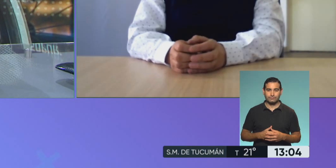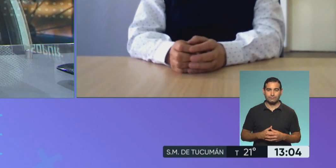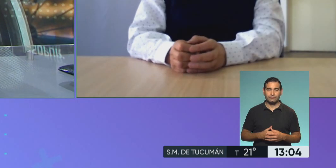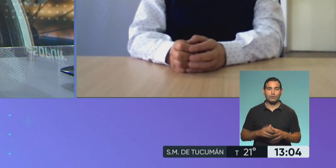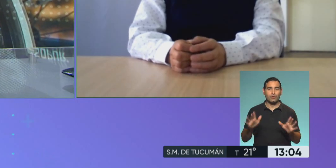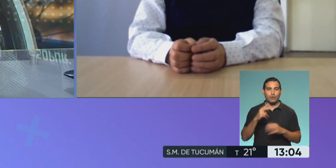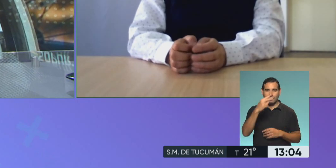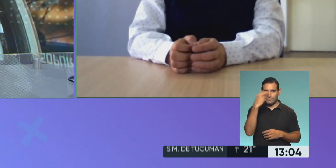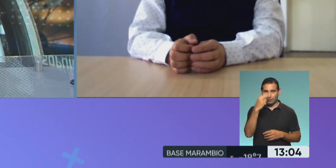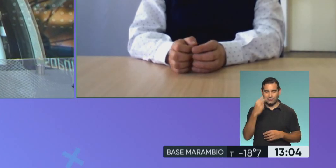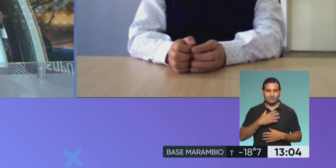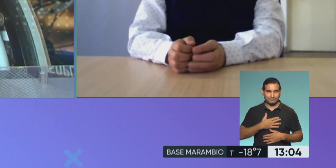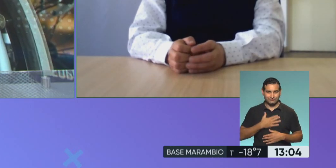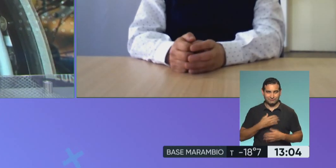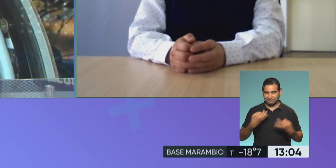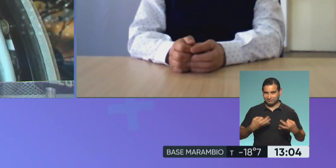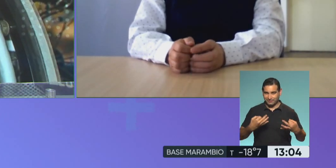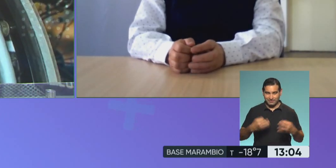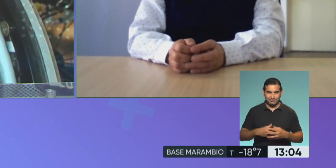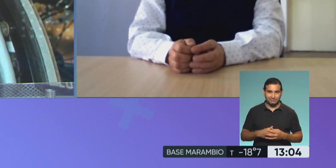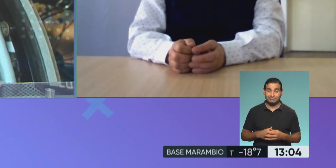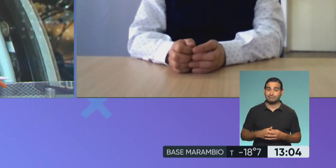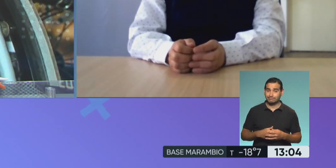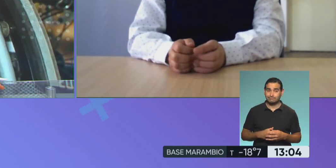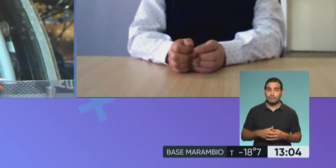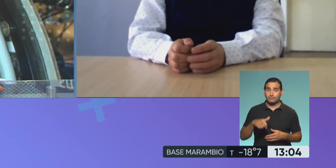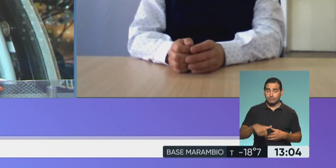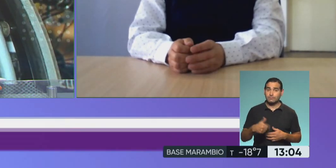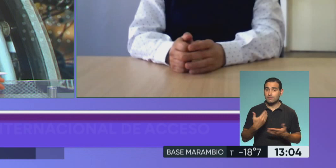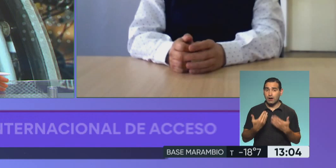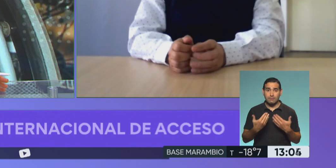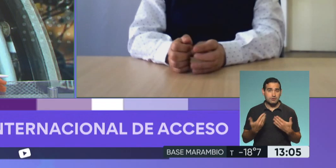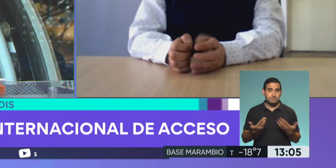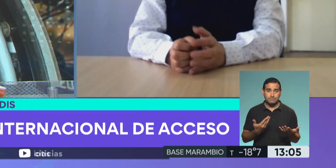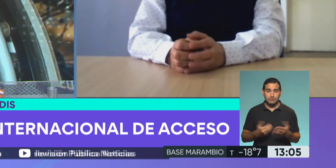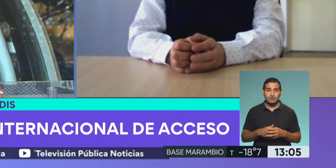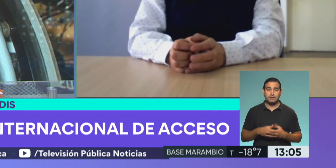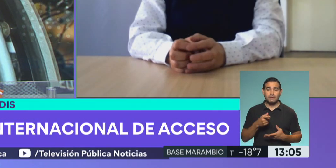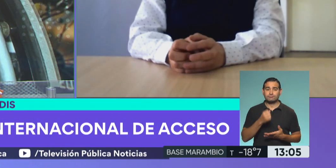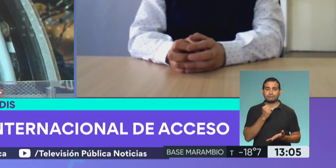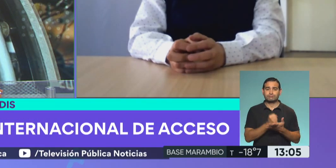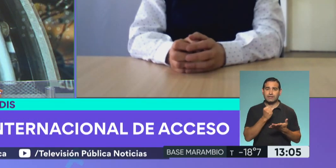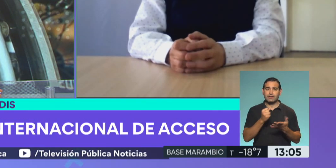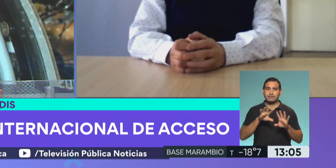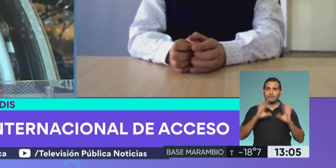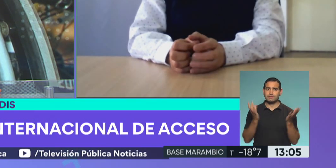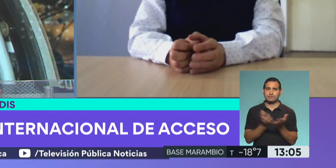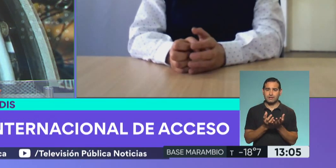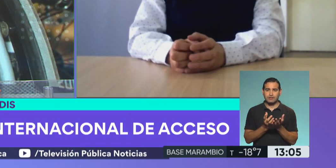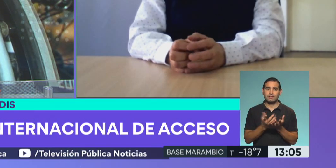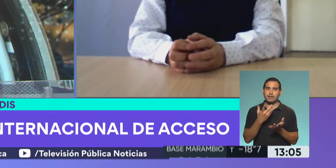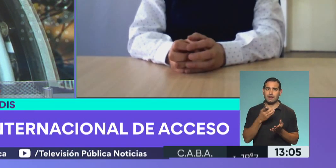Hola, Verónica. Un placer. Todo bien, por suerte. Bueno, en principio para hablar del símbolo internacional de la discapacidad.